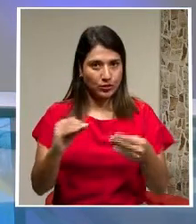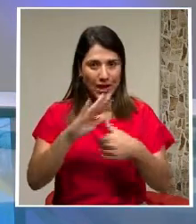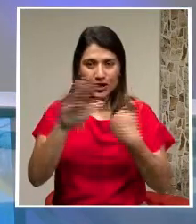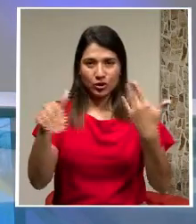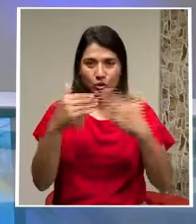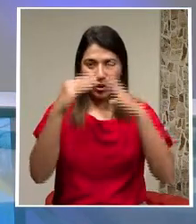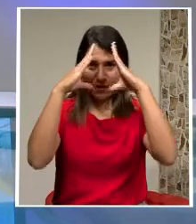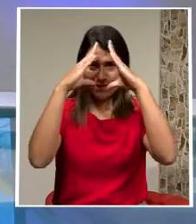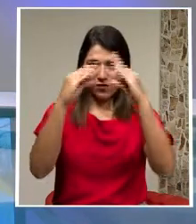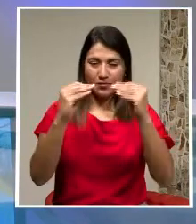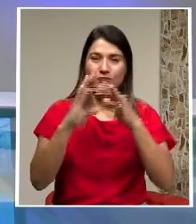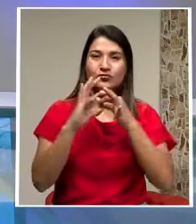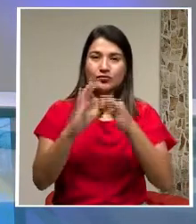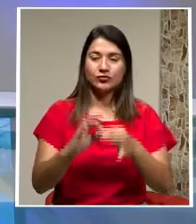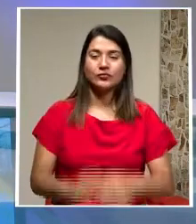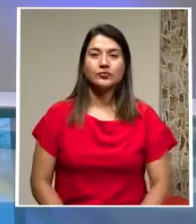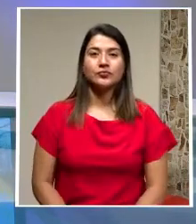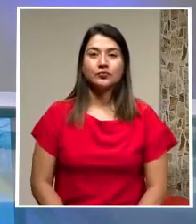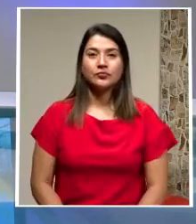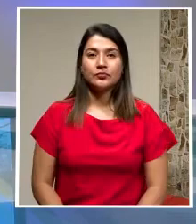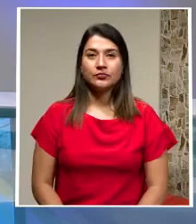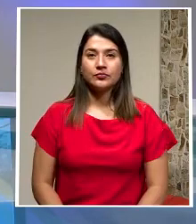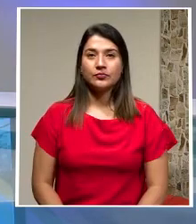Detalles De Esta Noticia